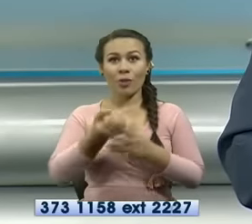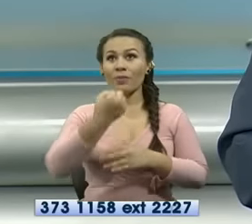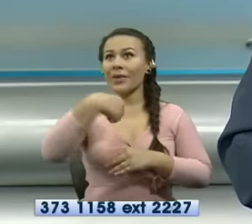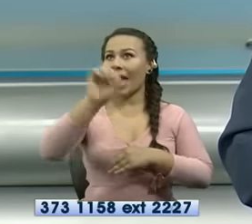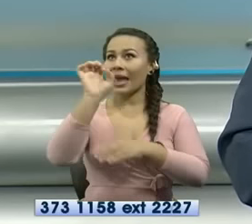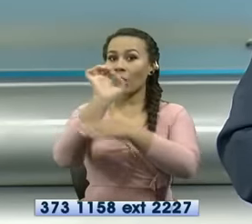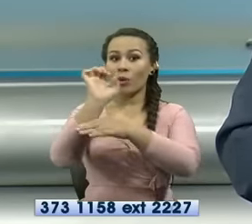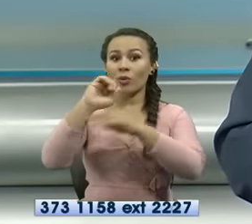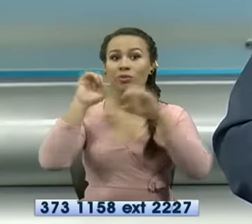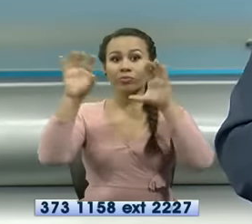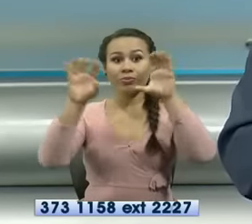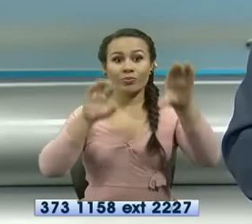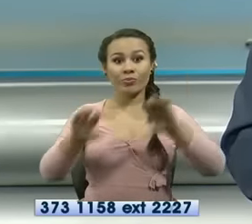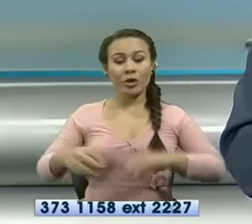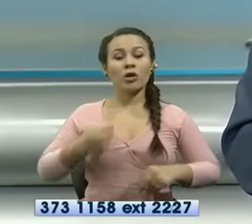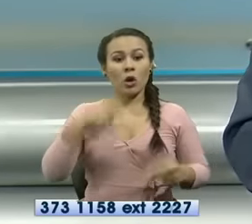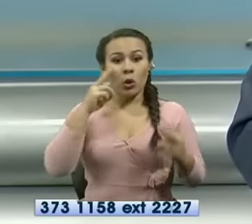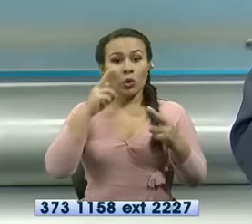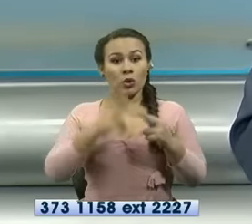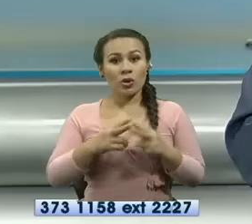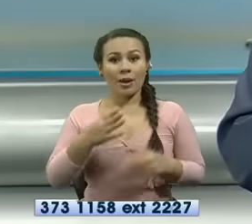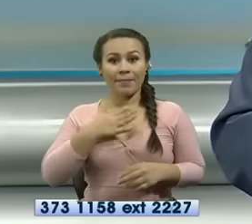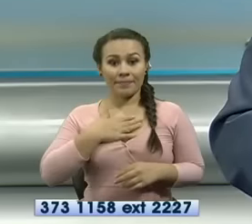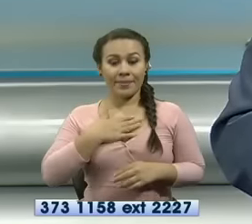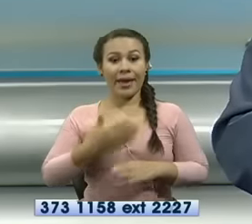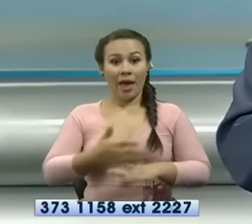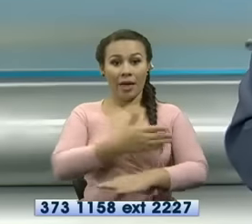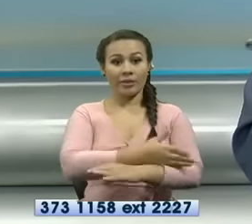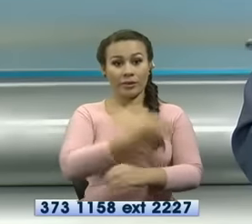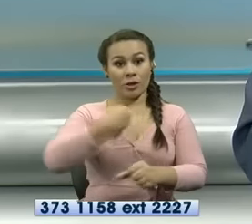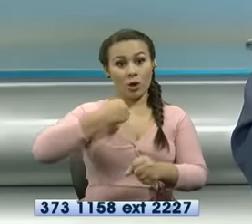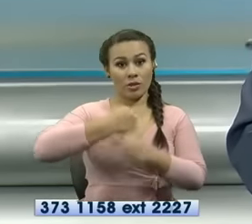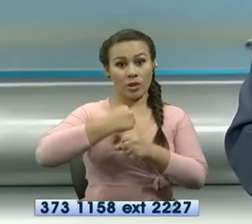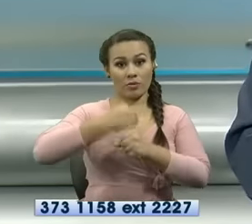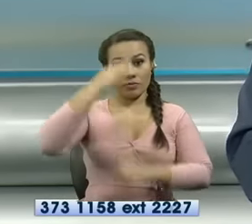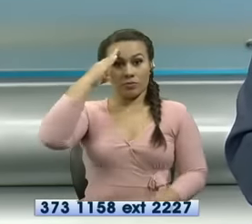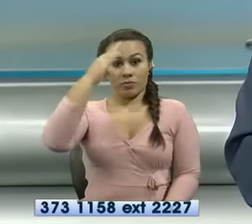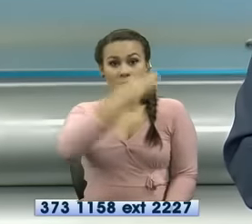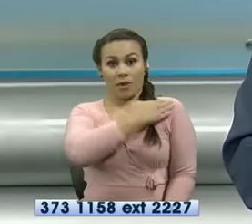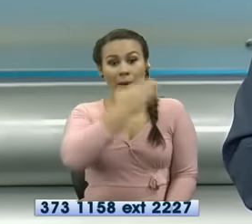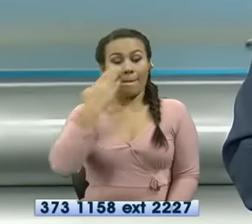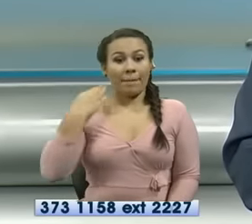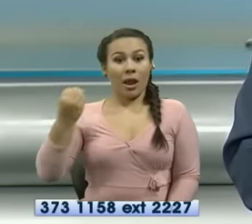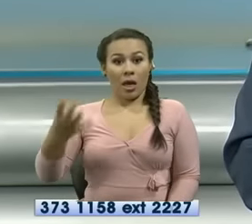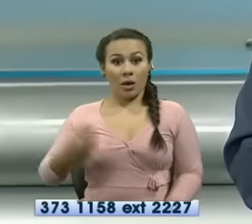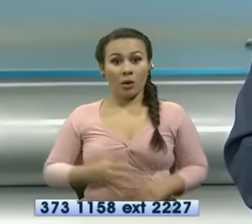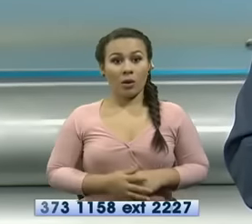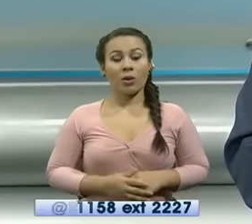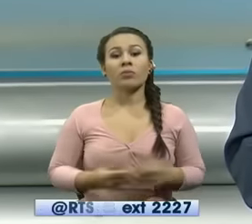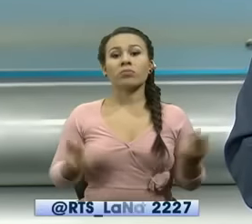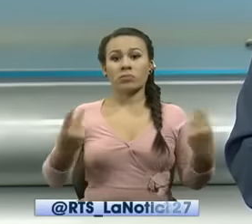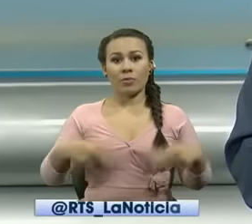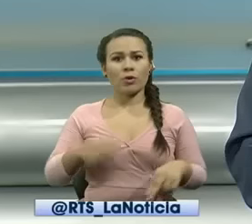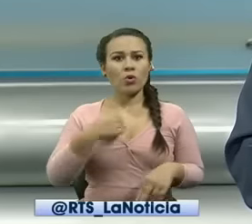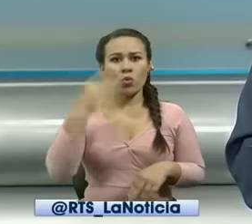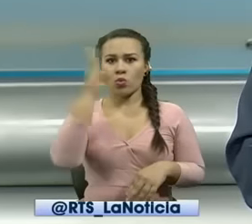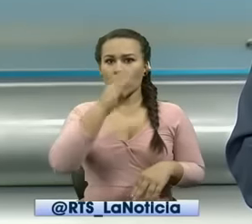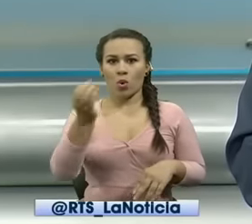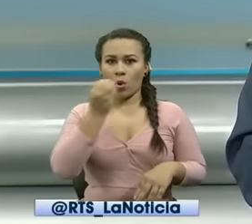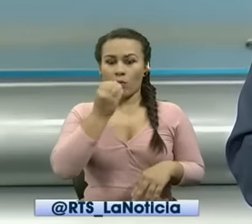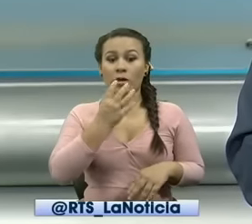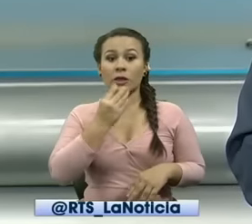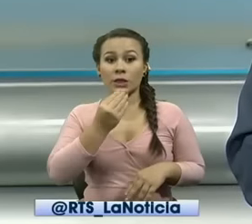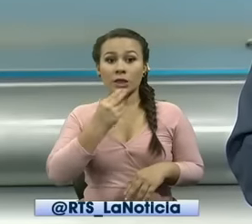prácticamente gracias a dios y a mi ex profesión como infante de marina y entonces pero chivo al hueco no he comido